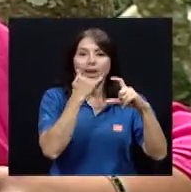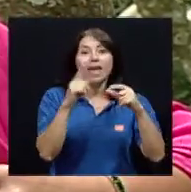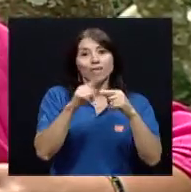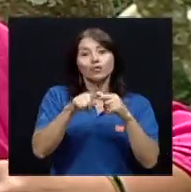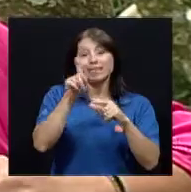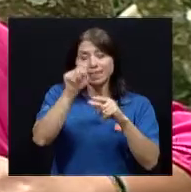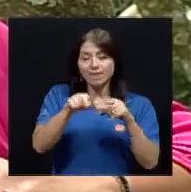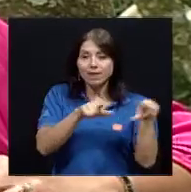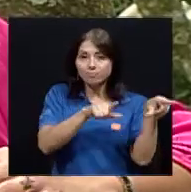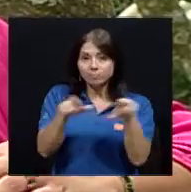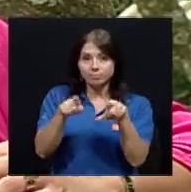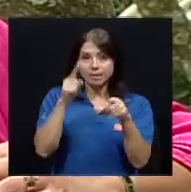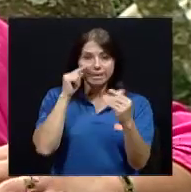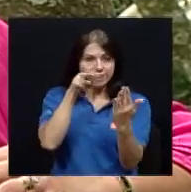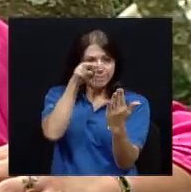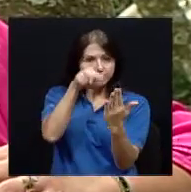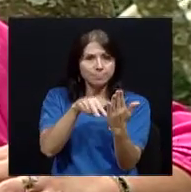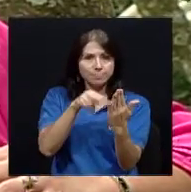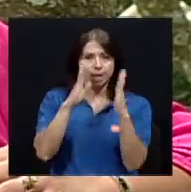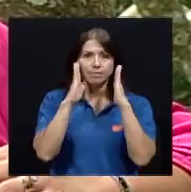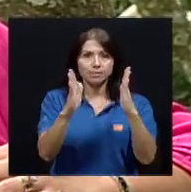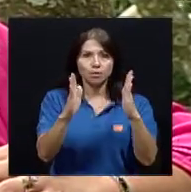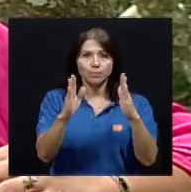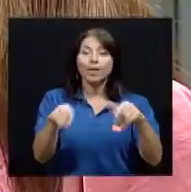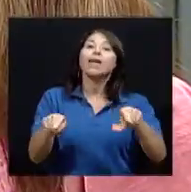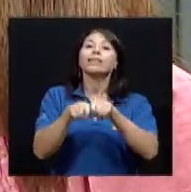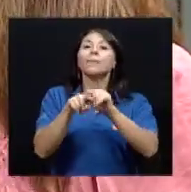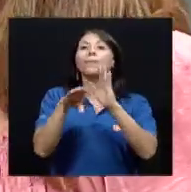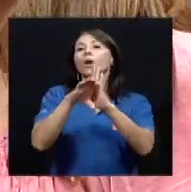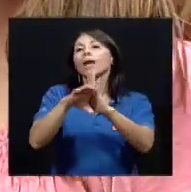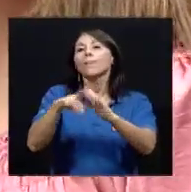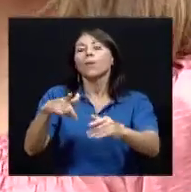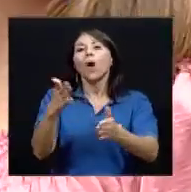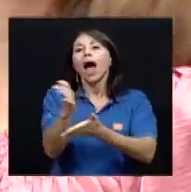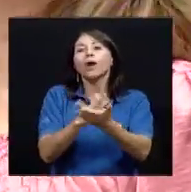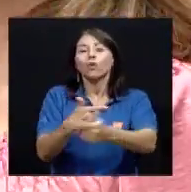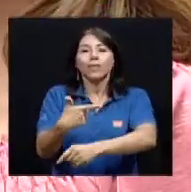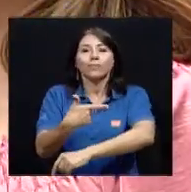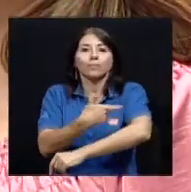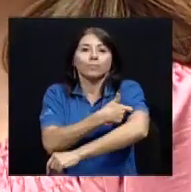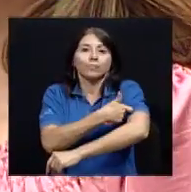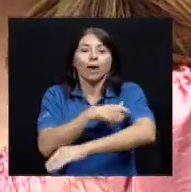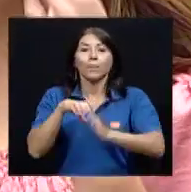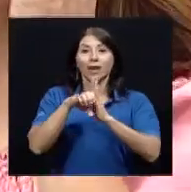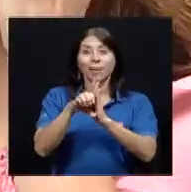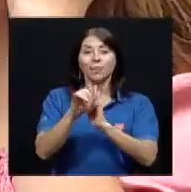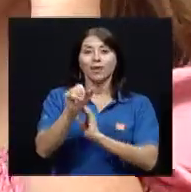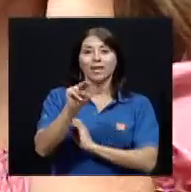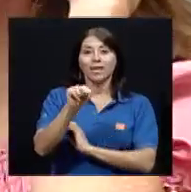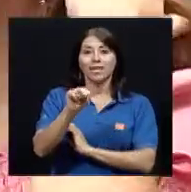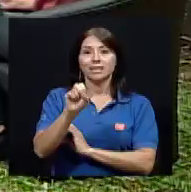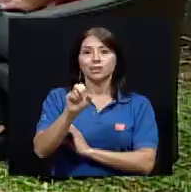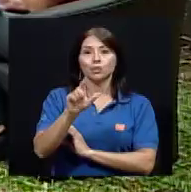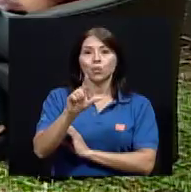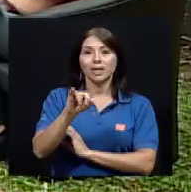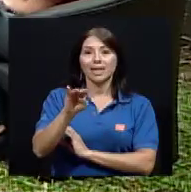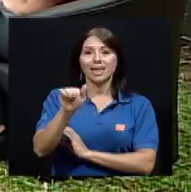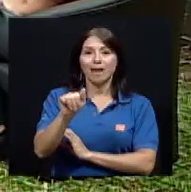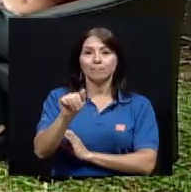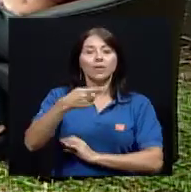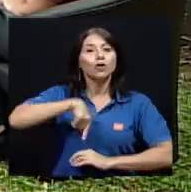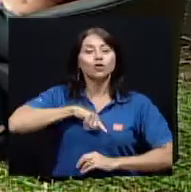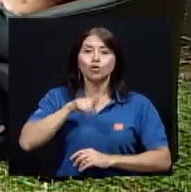tener la preparación como tal si hablamos por ejemplo de inyectables no sé se me ocurre por ejemplo la insulina siempre deberíamos tener